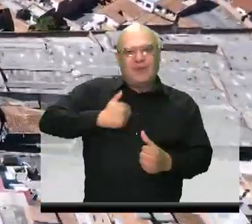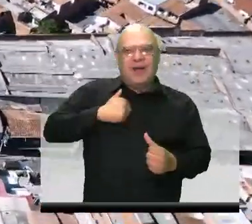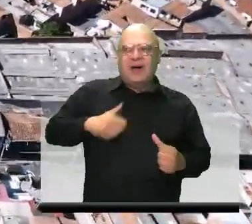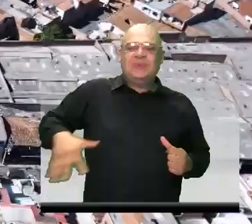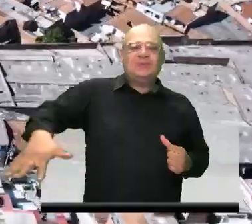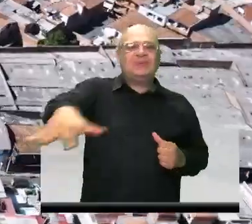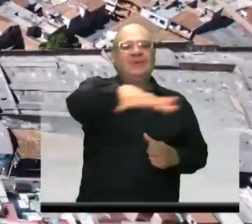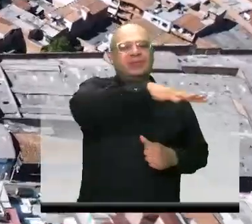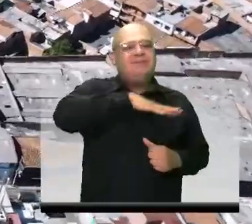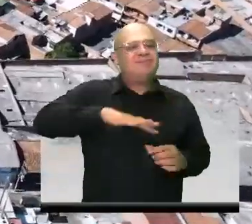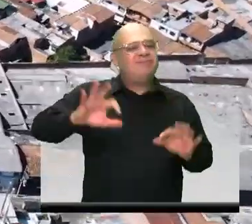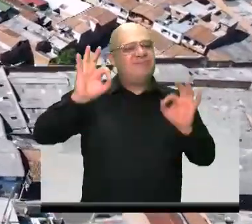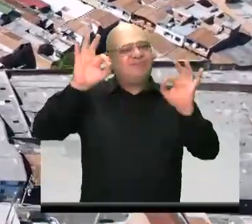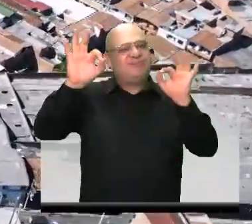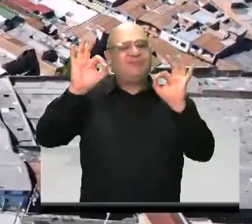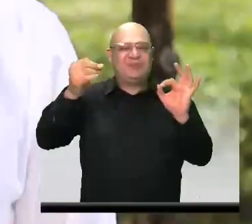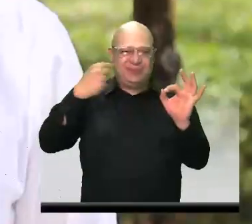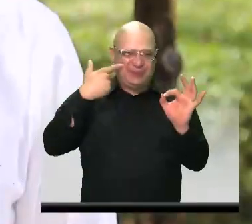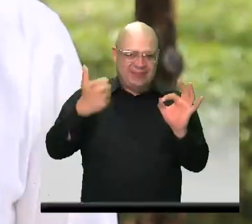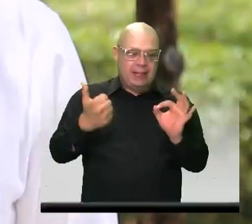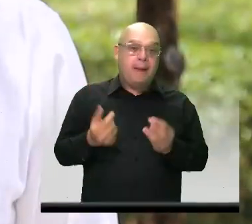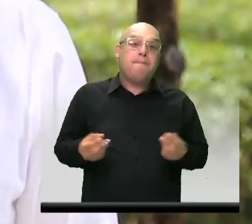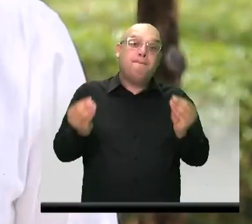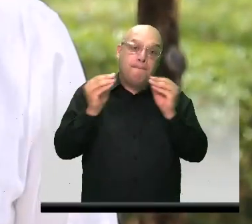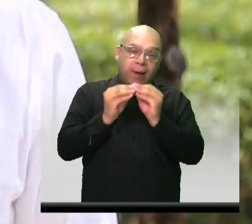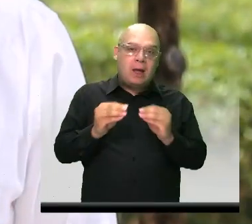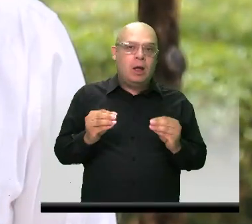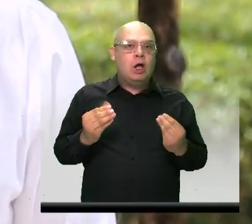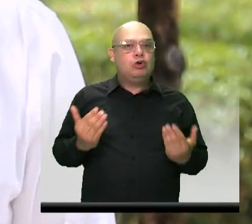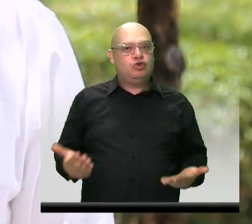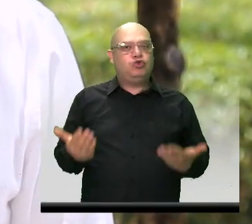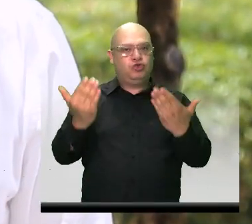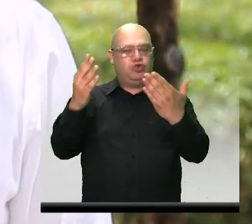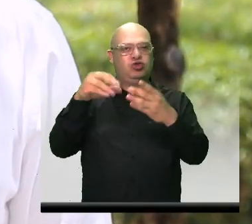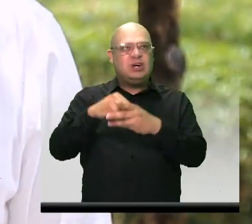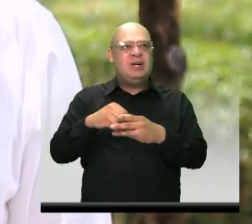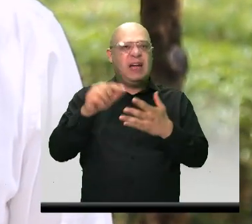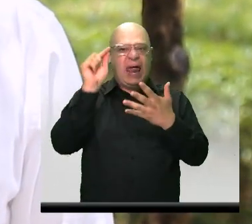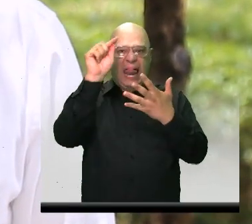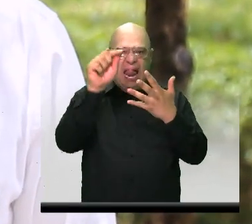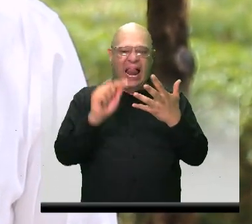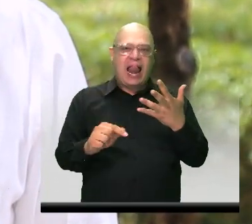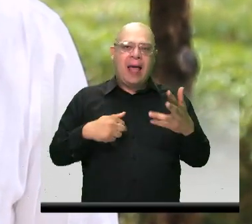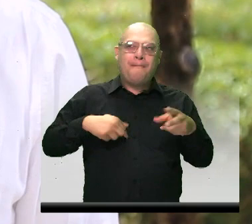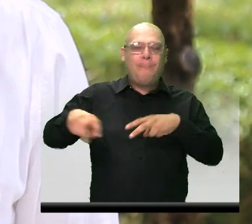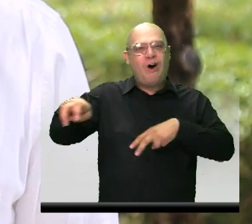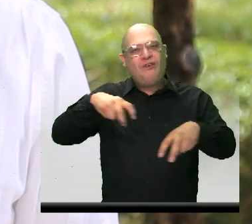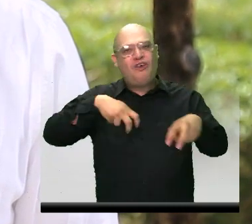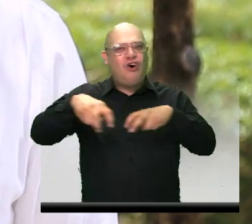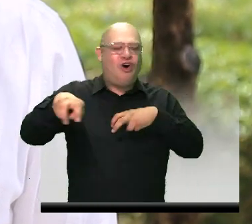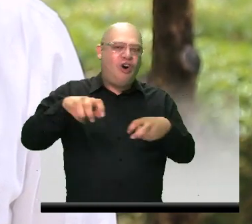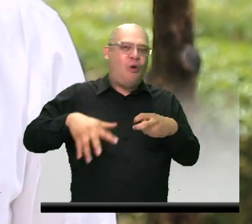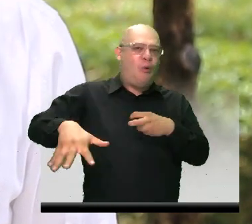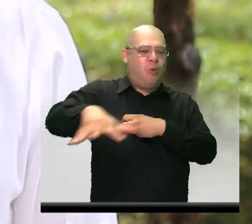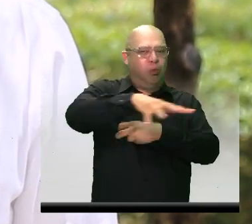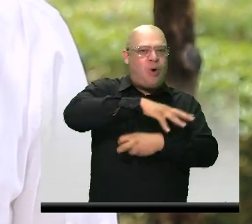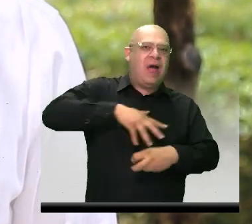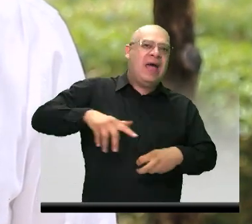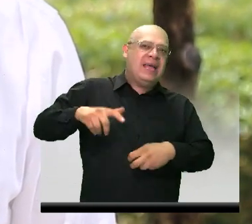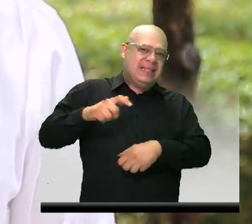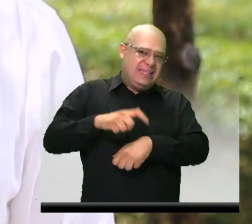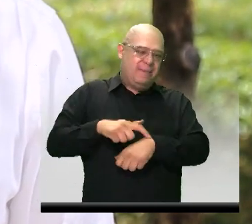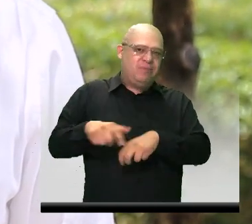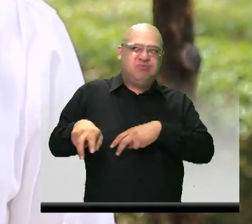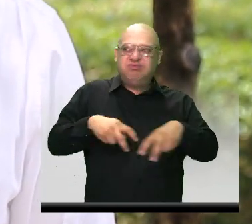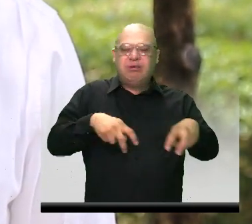más agradable. Y también permite brindar nuevas alternativas en la movilidad reduciendo los tiempos de desplazamiento para las